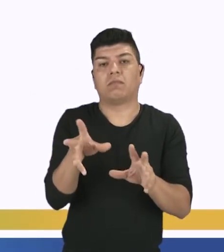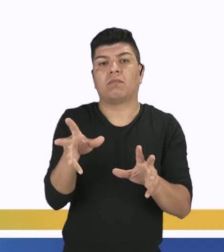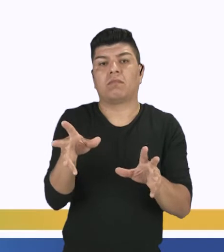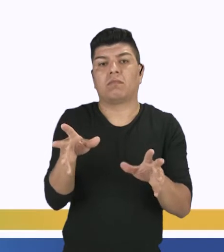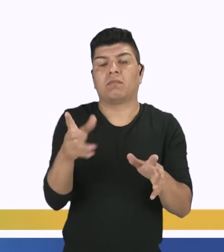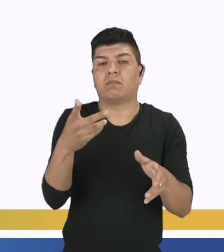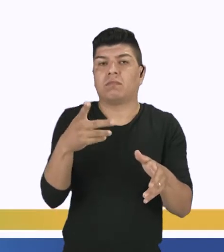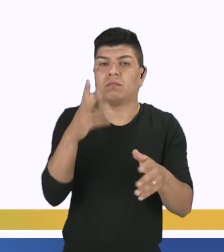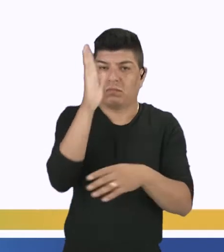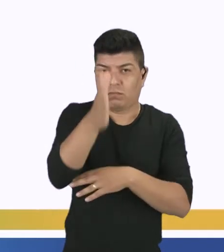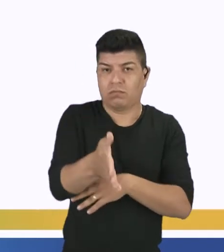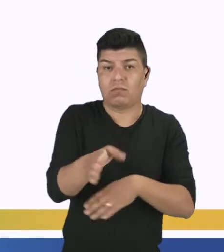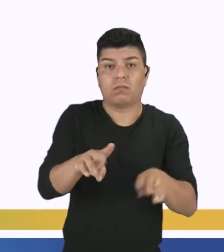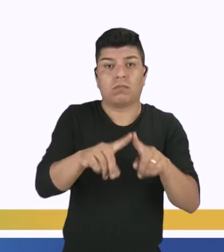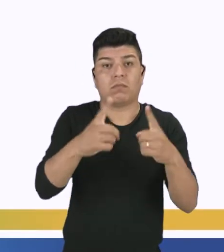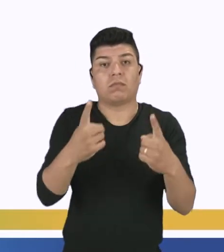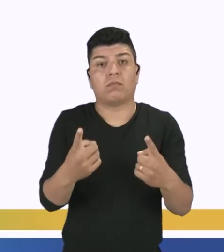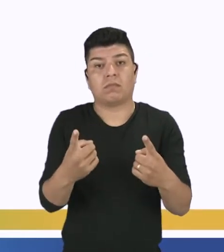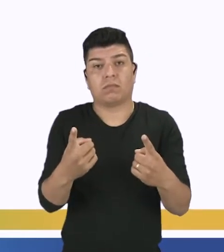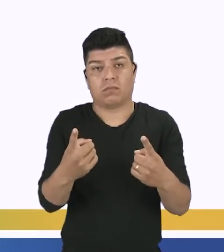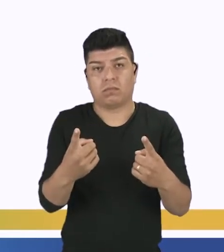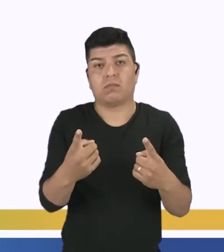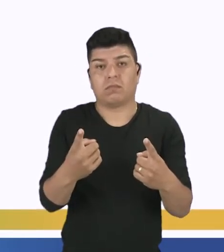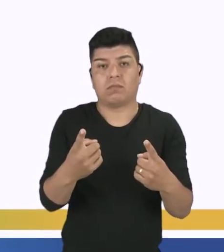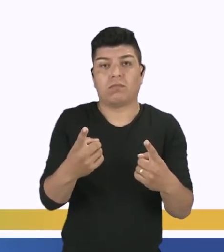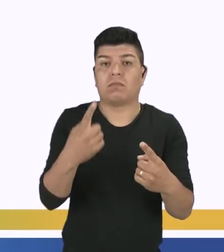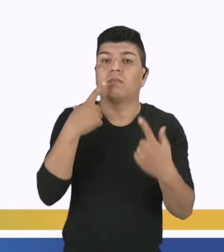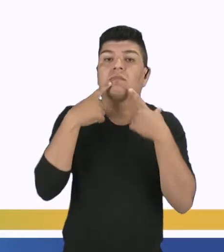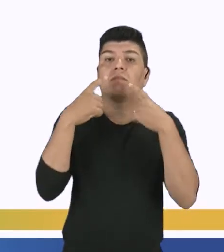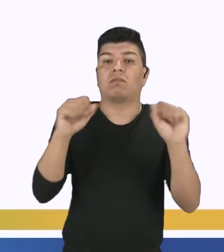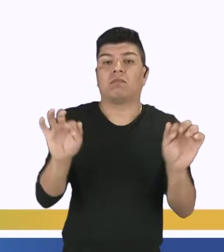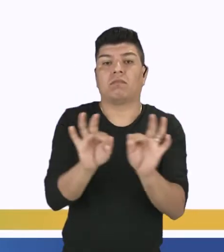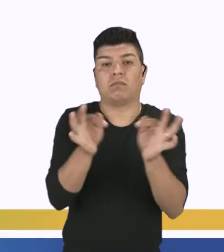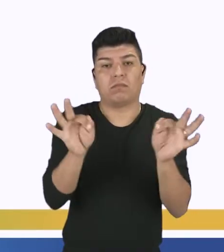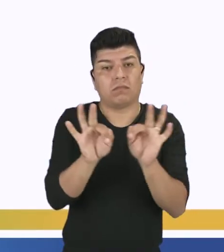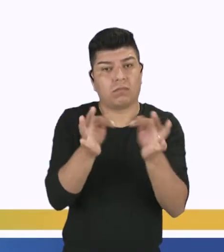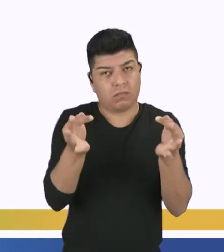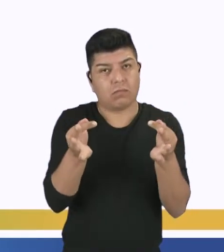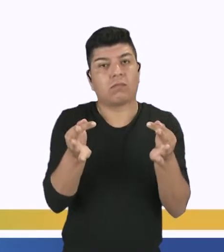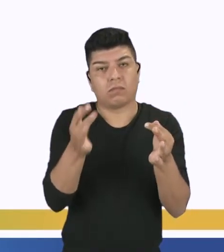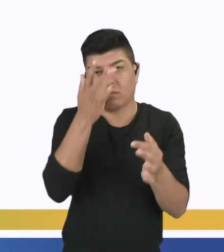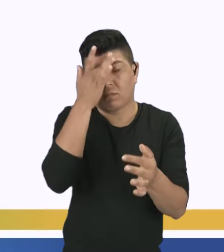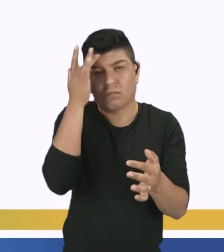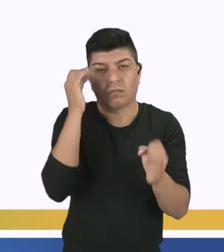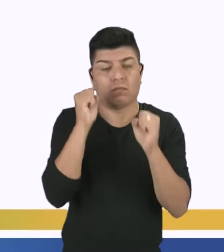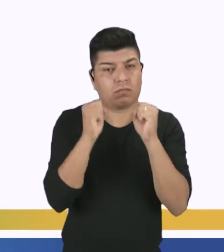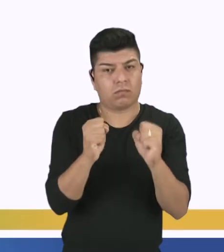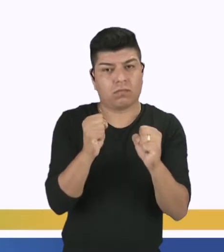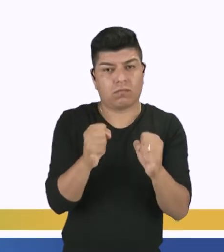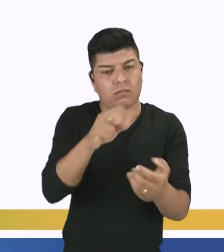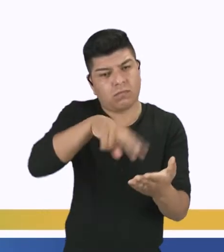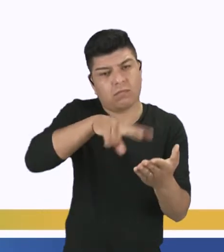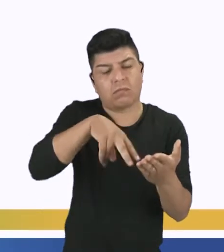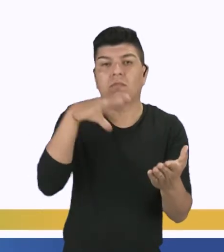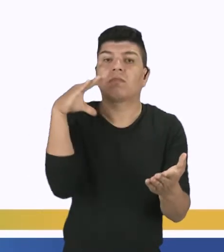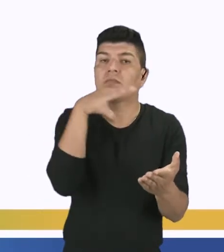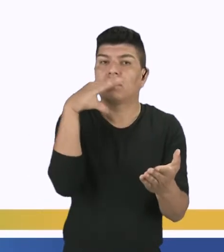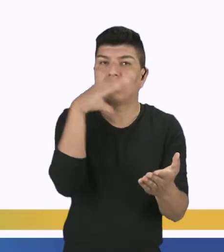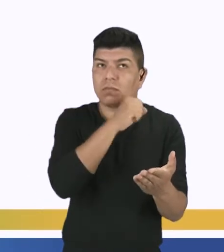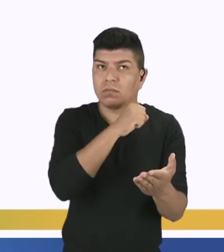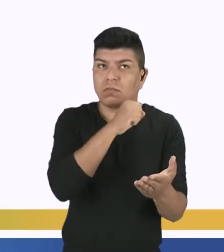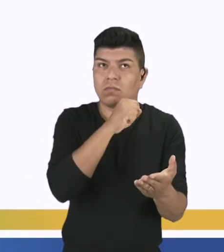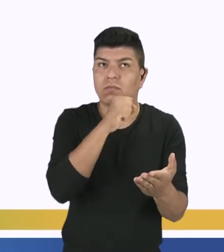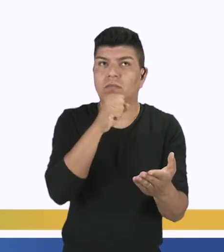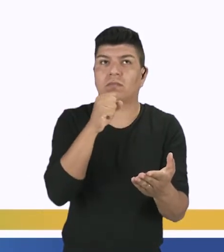directo. Porém, con una lenguaje simple, ¿tá? Para que la persona pueda hacer la lectura rápida. Si está